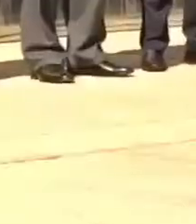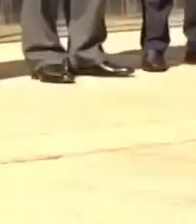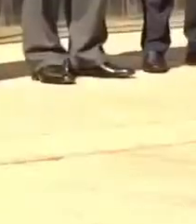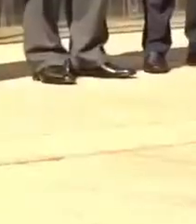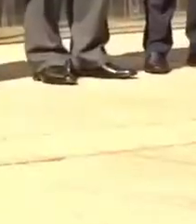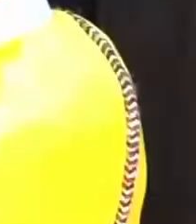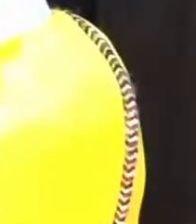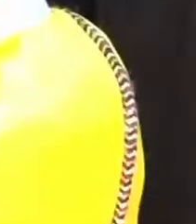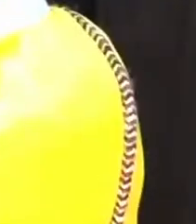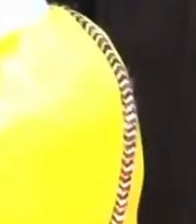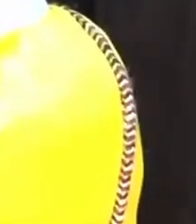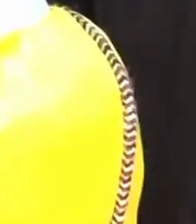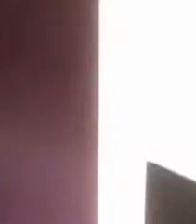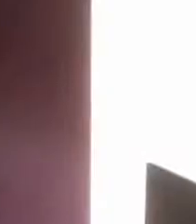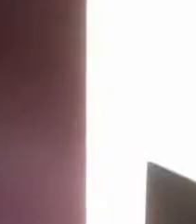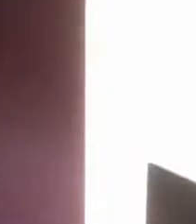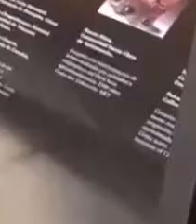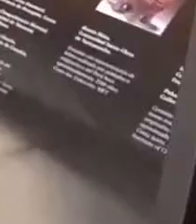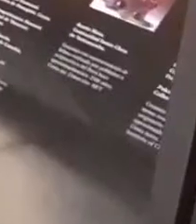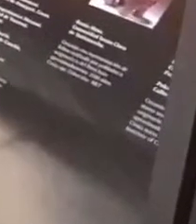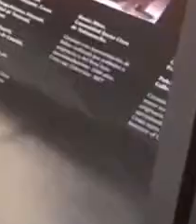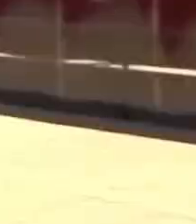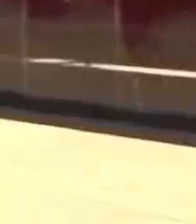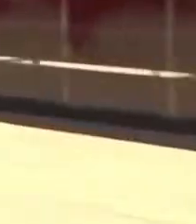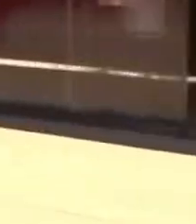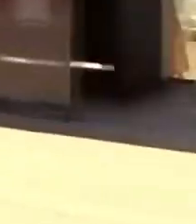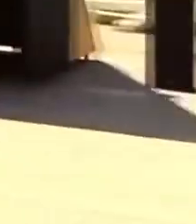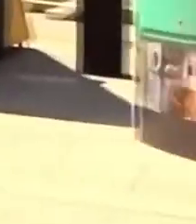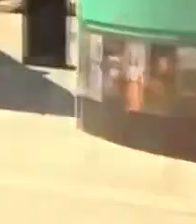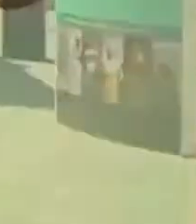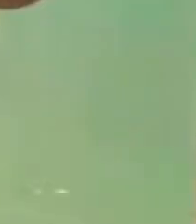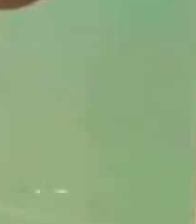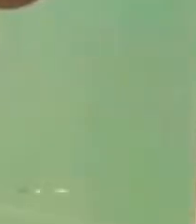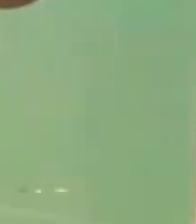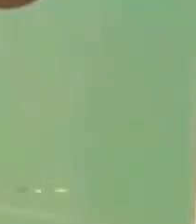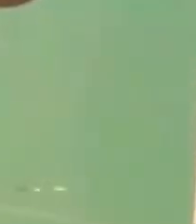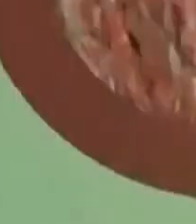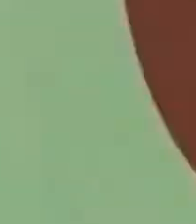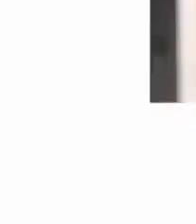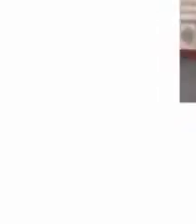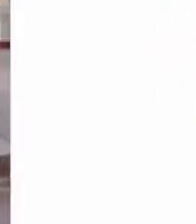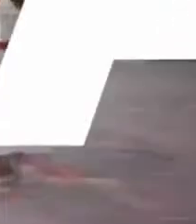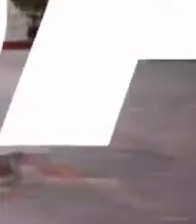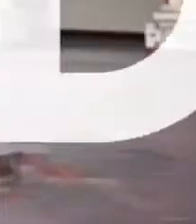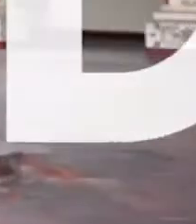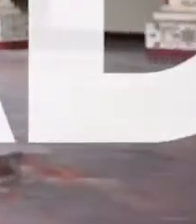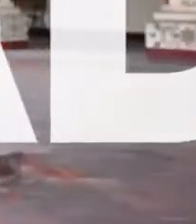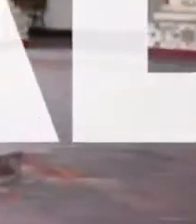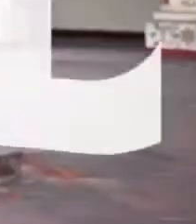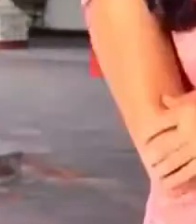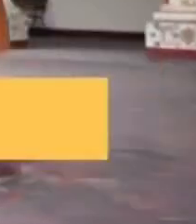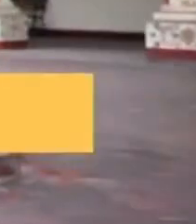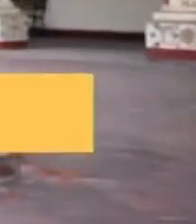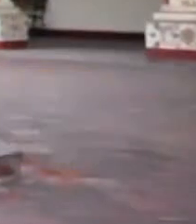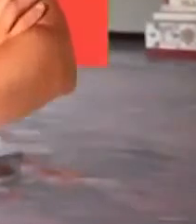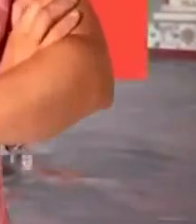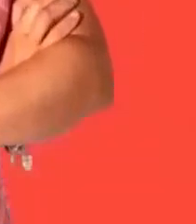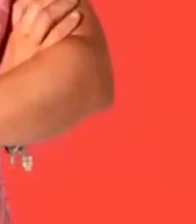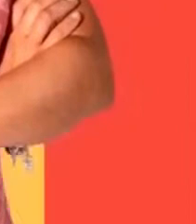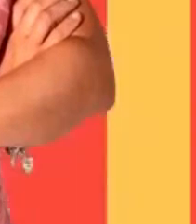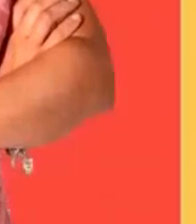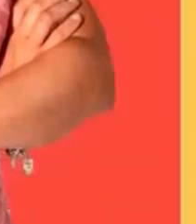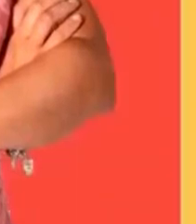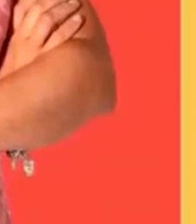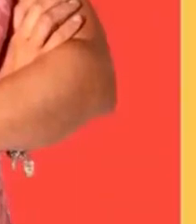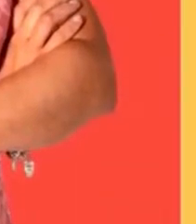Huancayo a la inauguración de la exposición itinerante El Desafío de Nosotros. Ya lo saben, todos los sábados a las 9